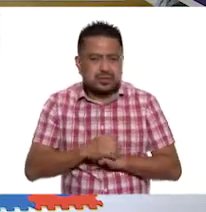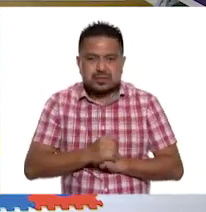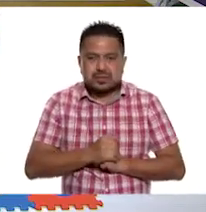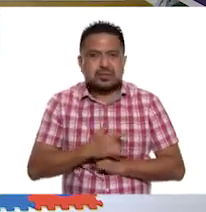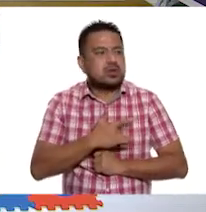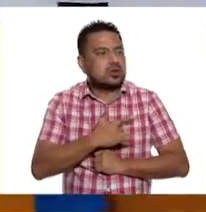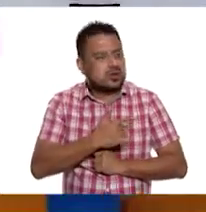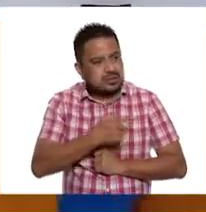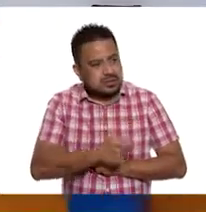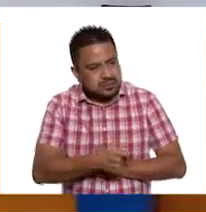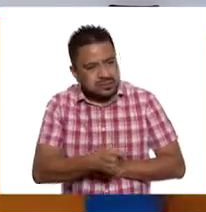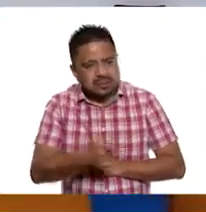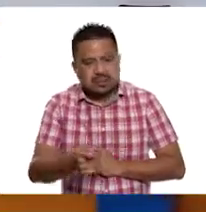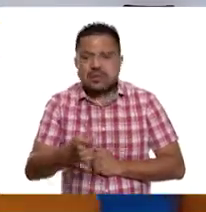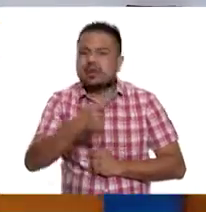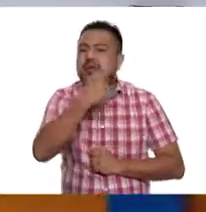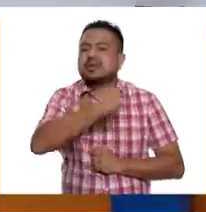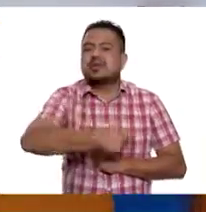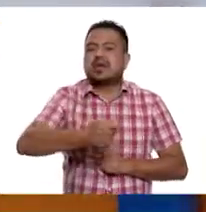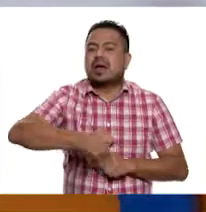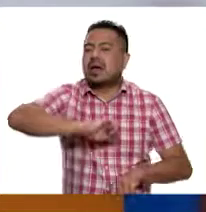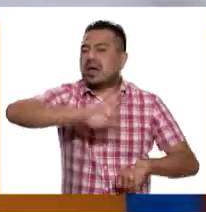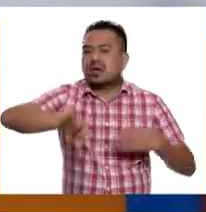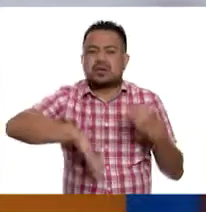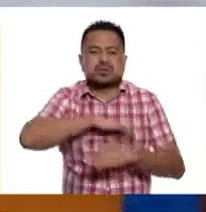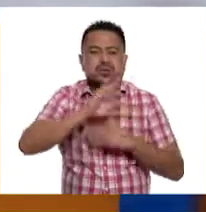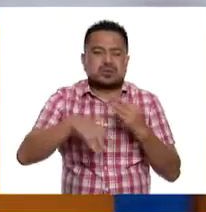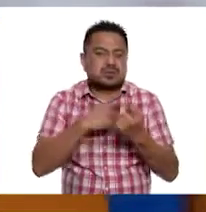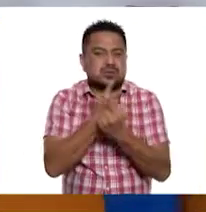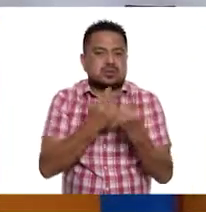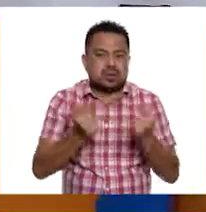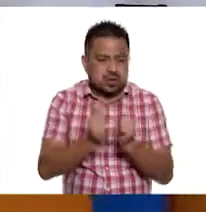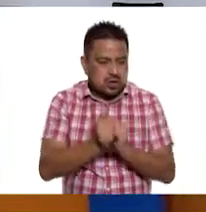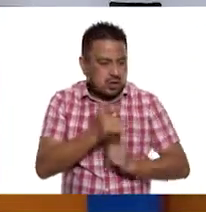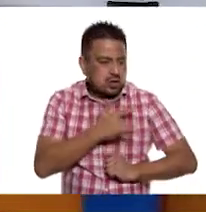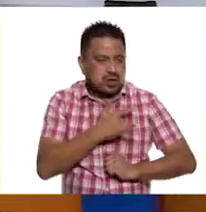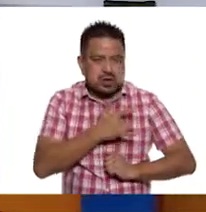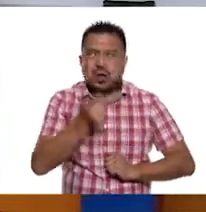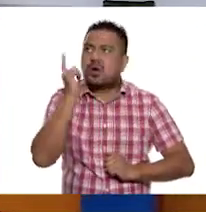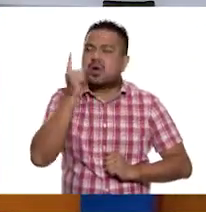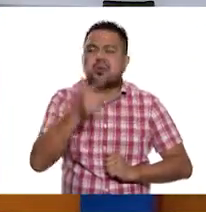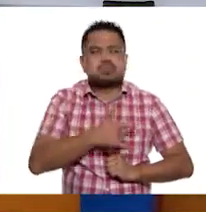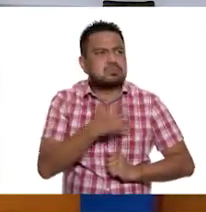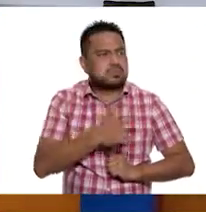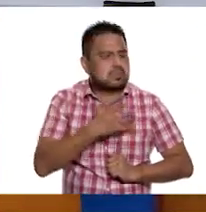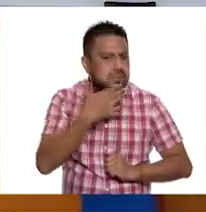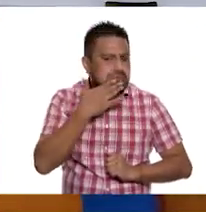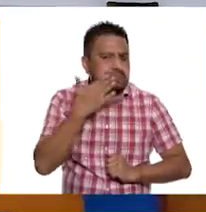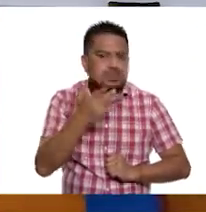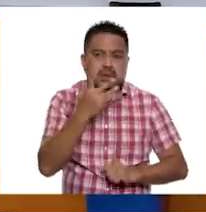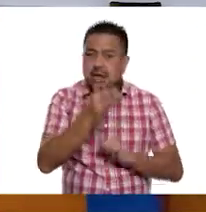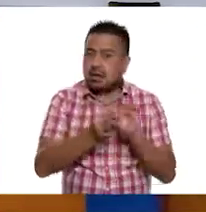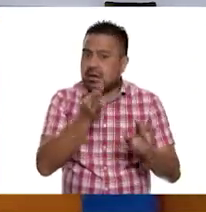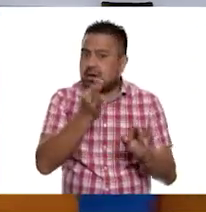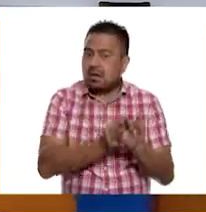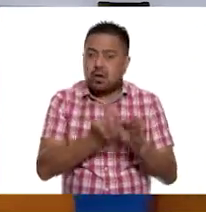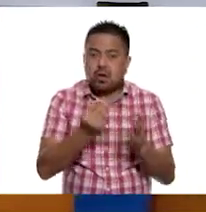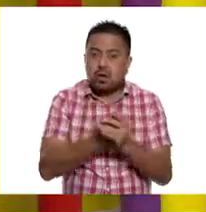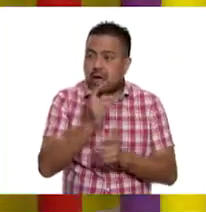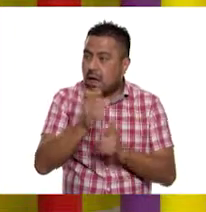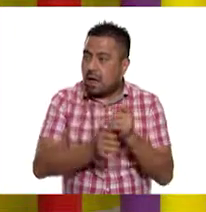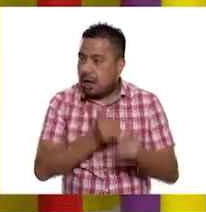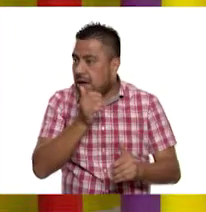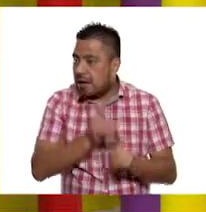Te saludo de corazón. Saludo a mis niños y a mis niñas de corazón. Espero que estén muy bien. ¿Y ya listo para el fin de curso?